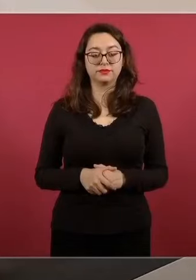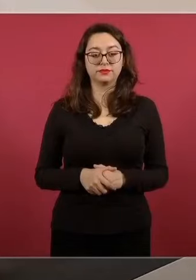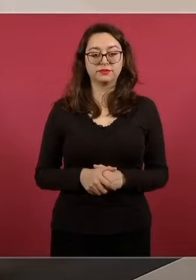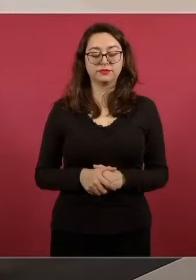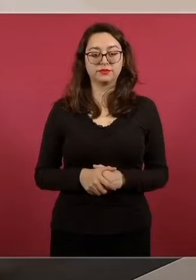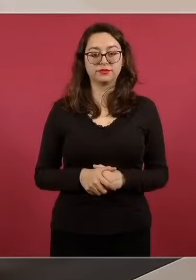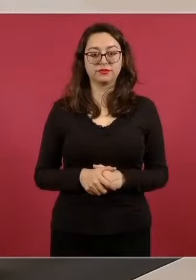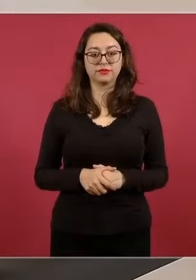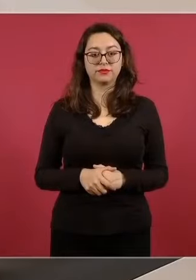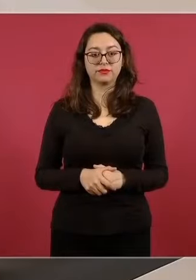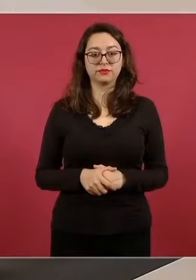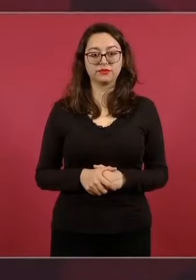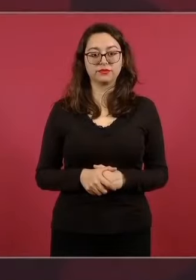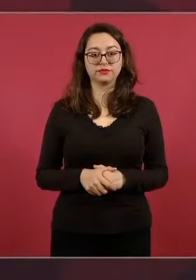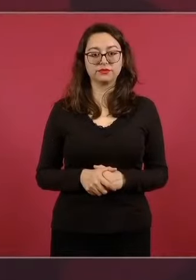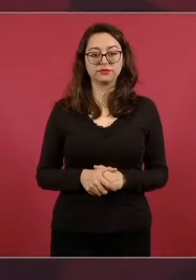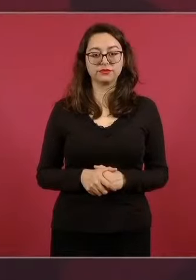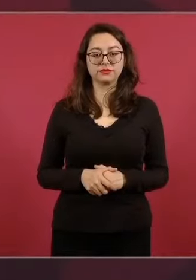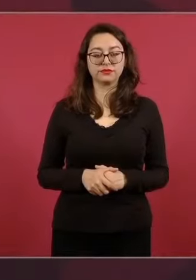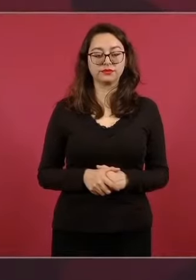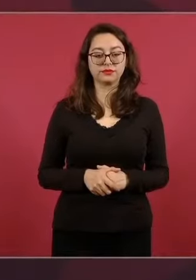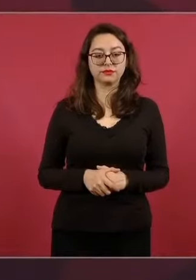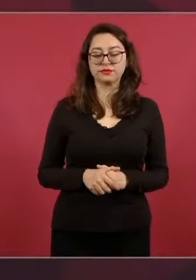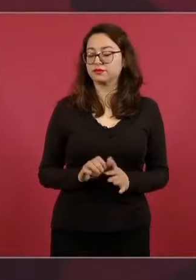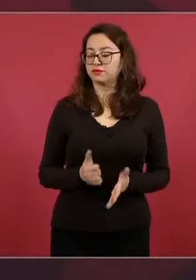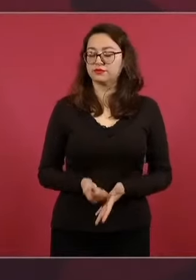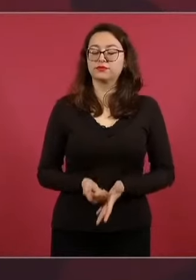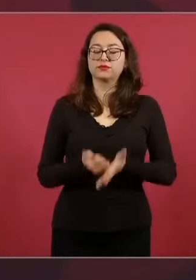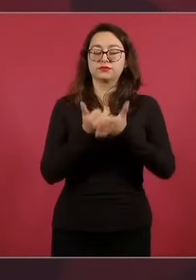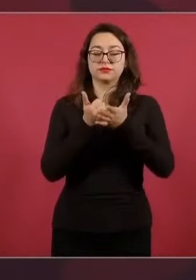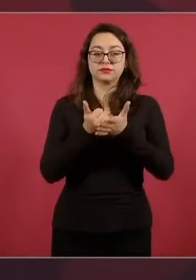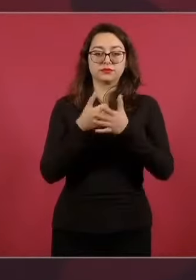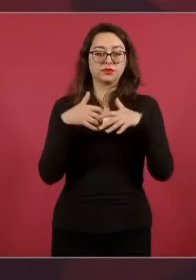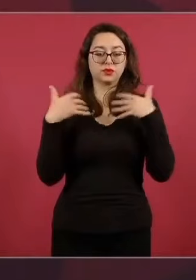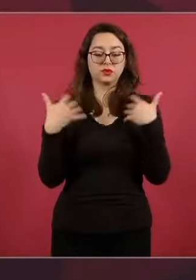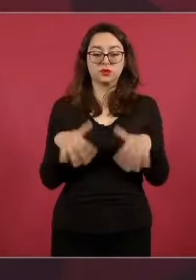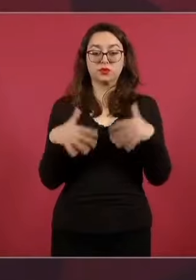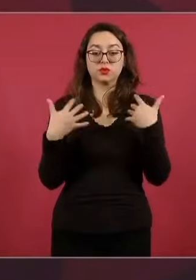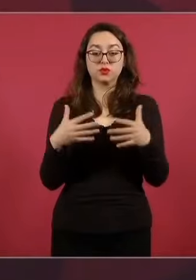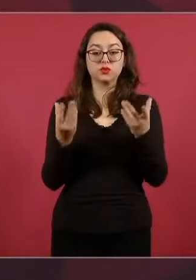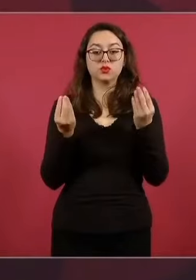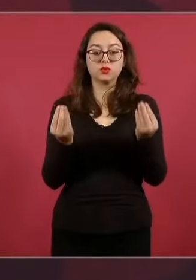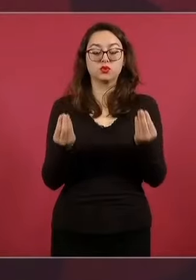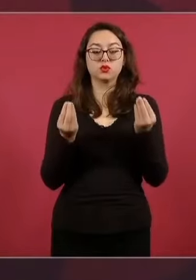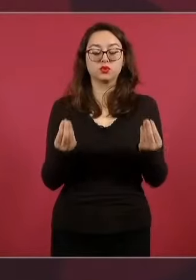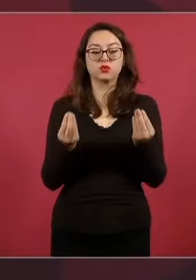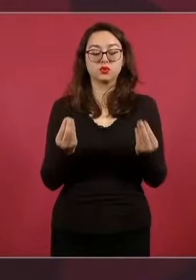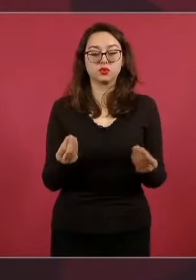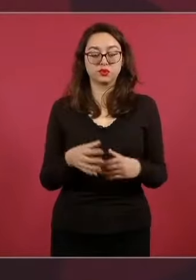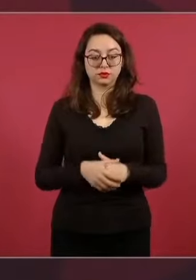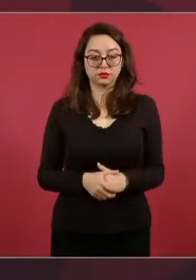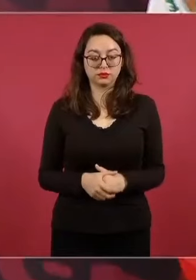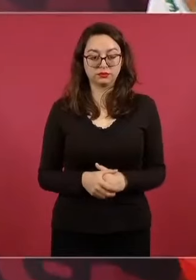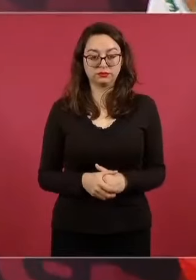Y esto nos ayuda mucho como país. De todas maneras,